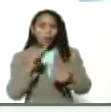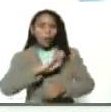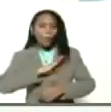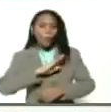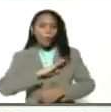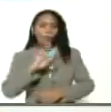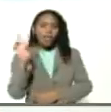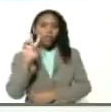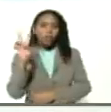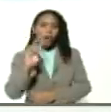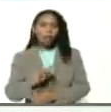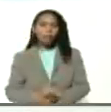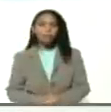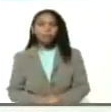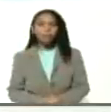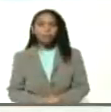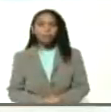Venezuela